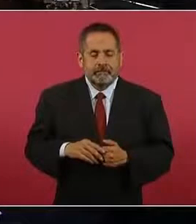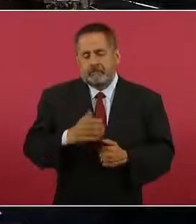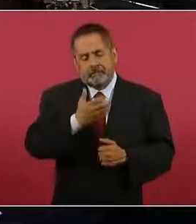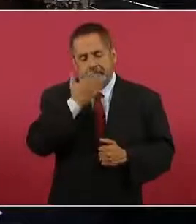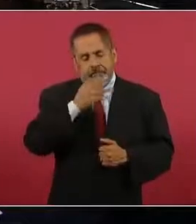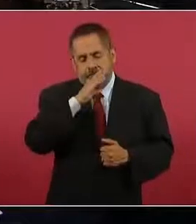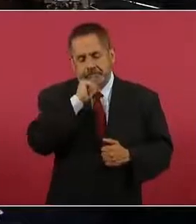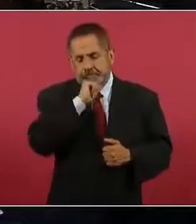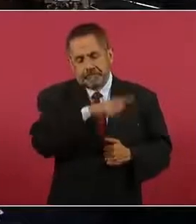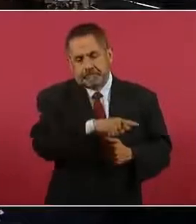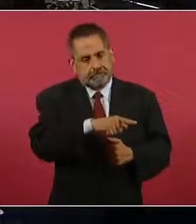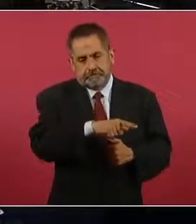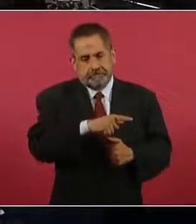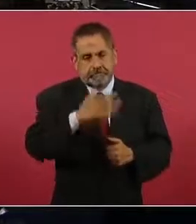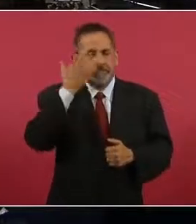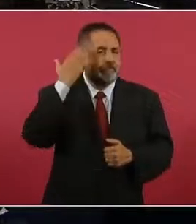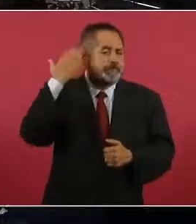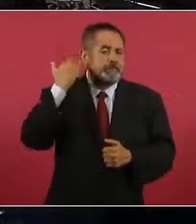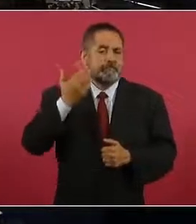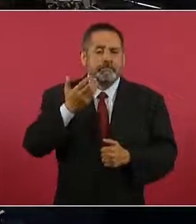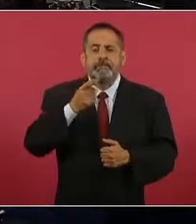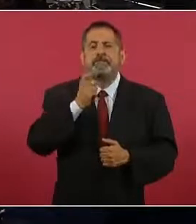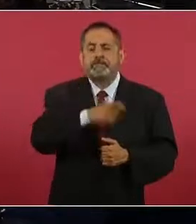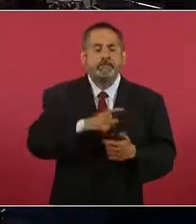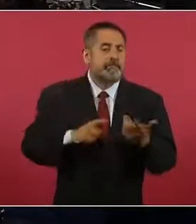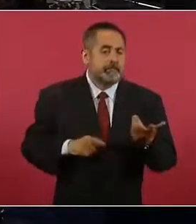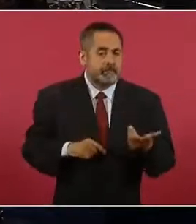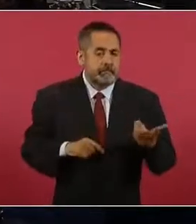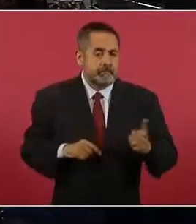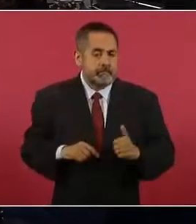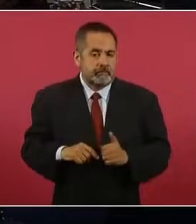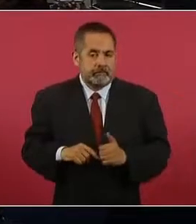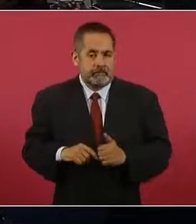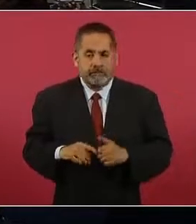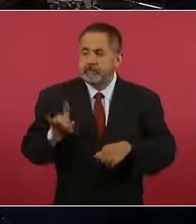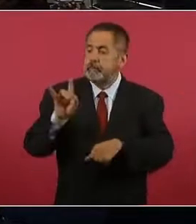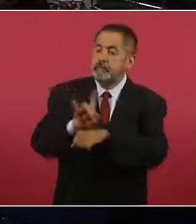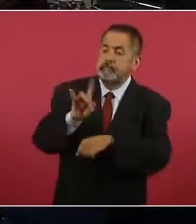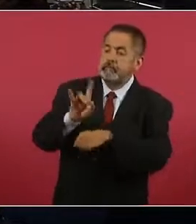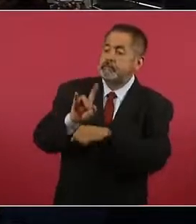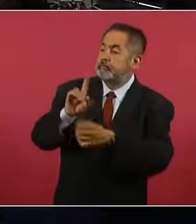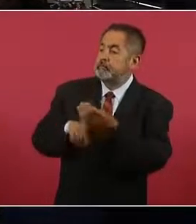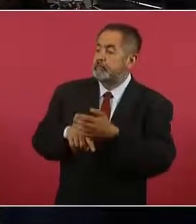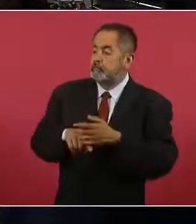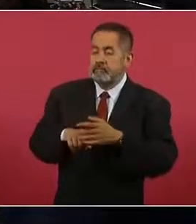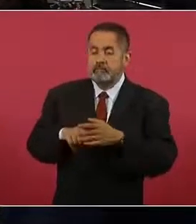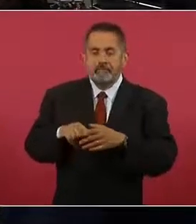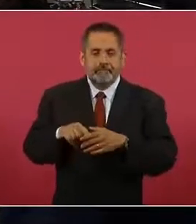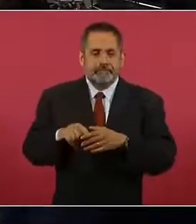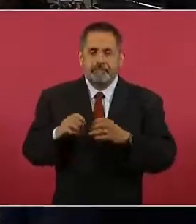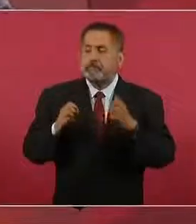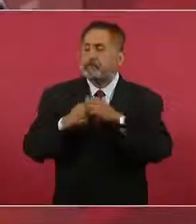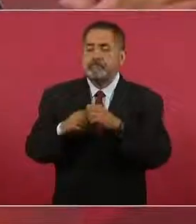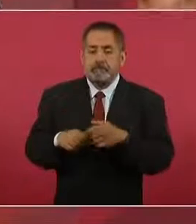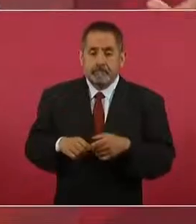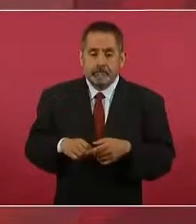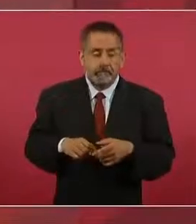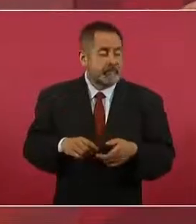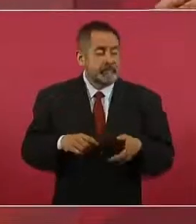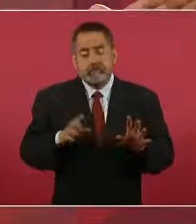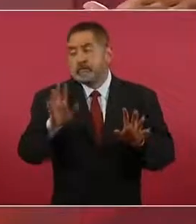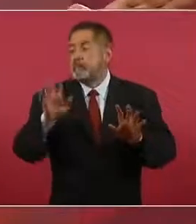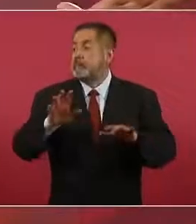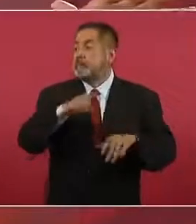práctica de la simulación del engaño. Qué barbaridad, cuánta